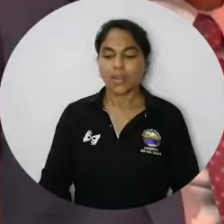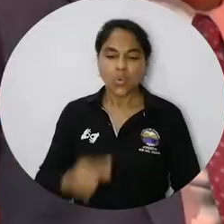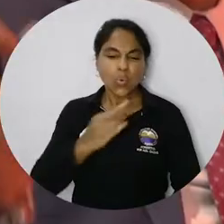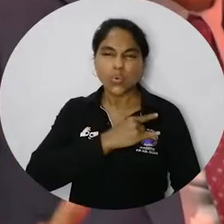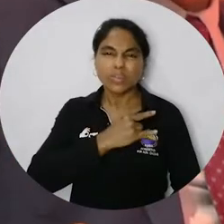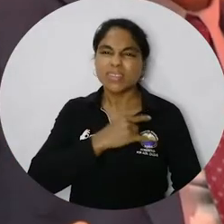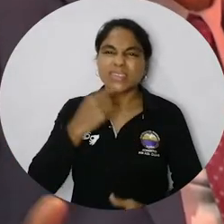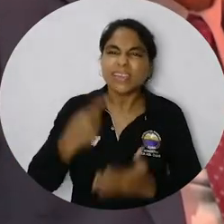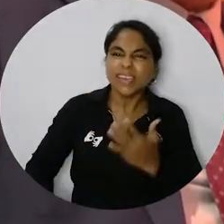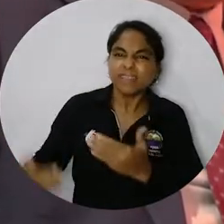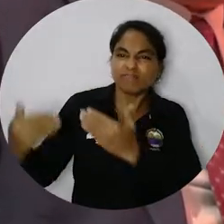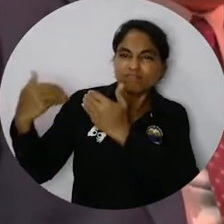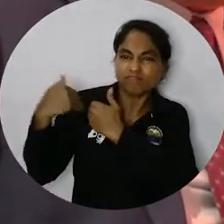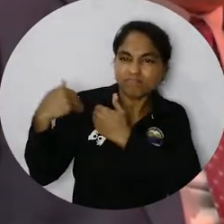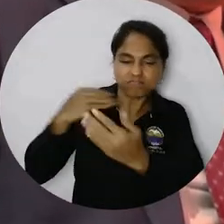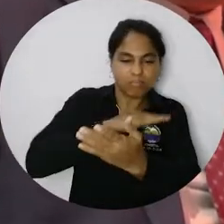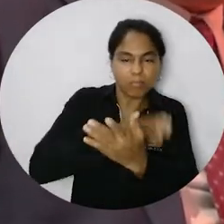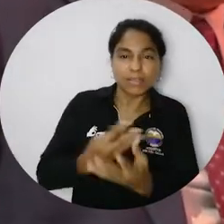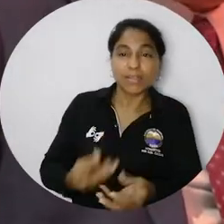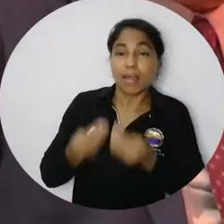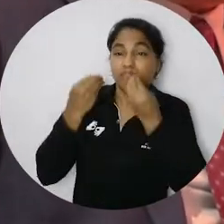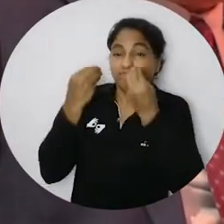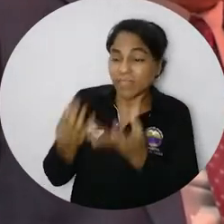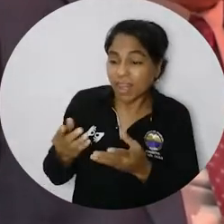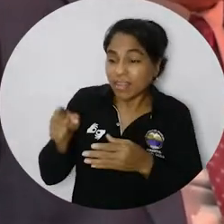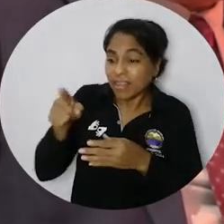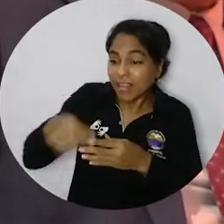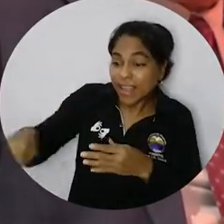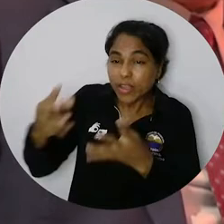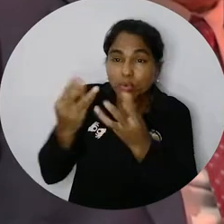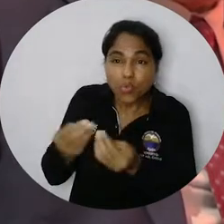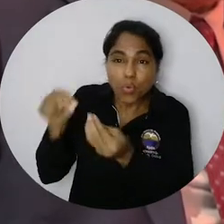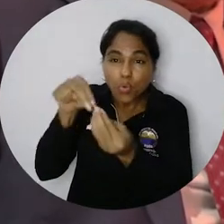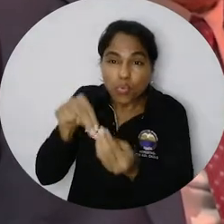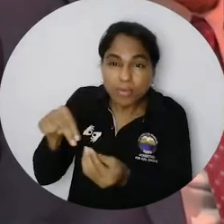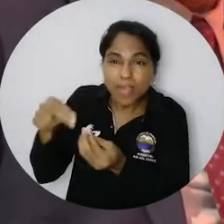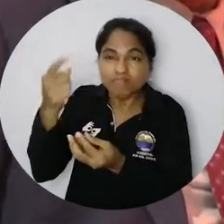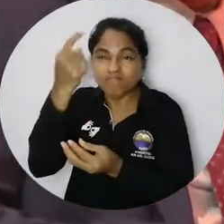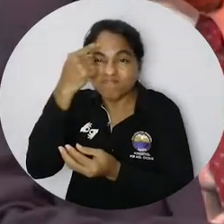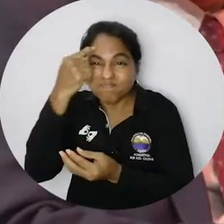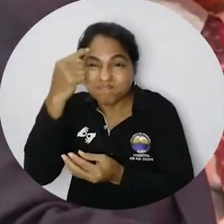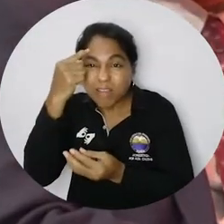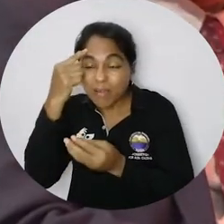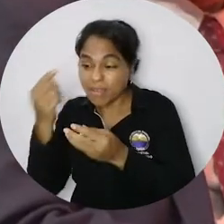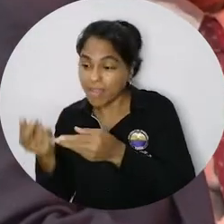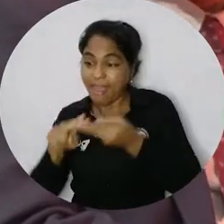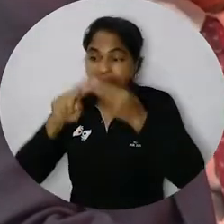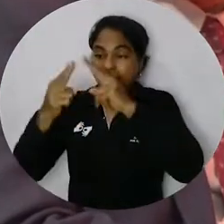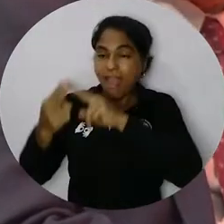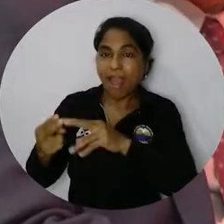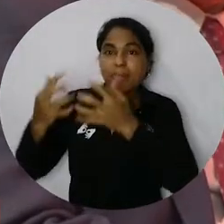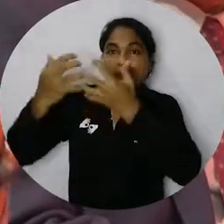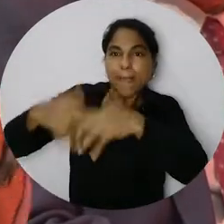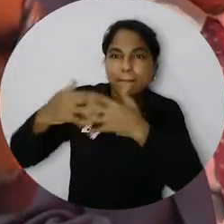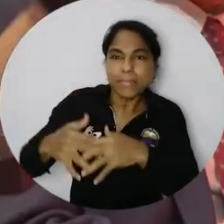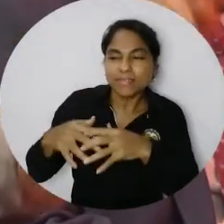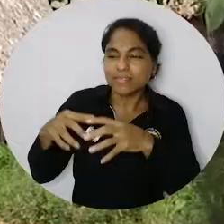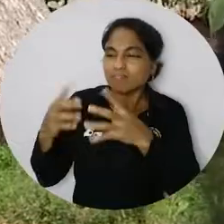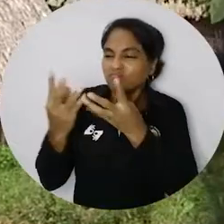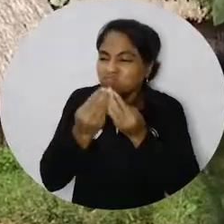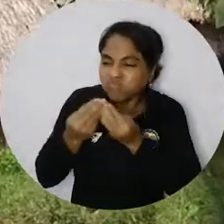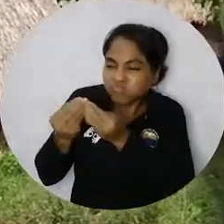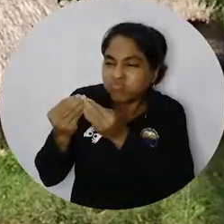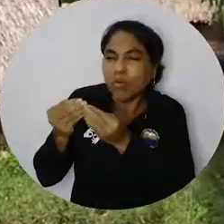El desafío de la universidad es poner su capacidad para volver ese saber ancestral propiedad industrial y crear las